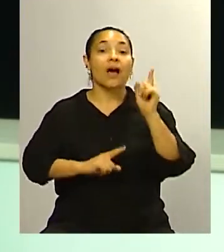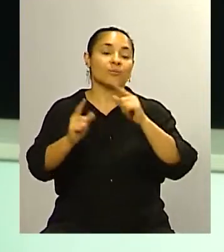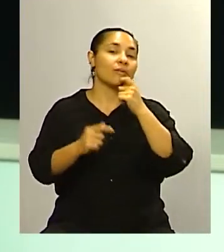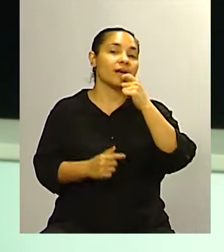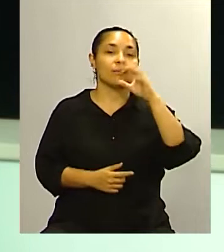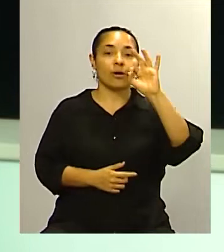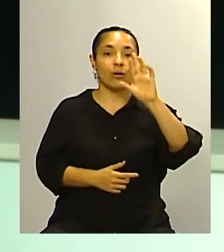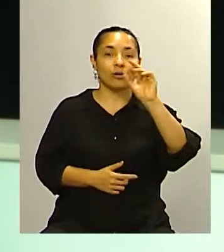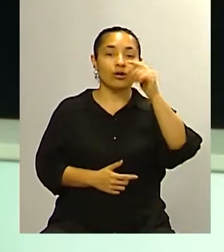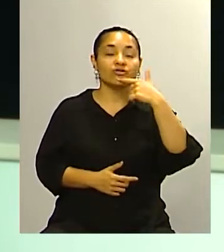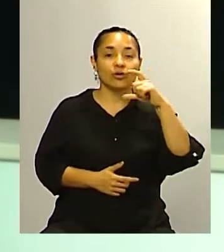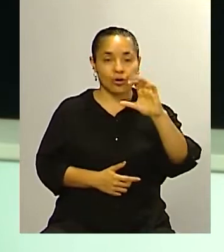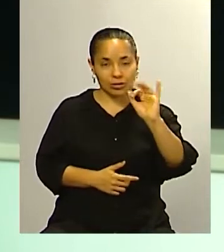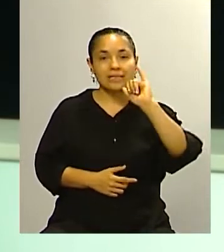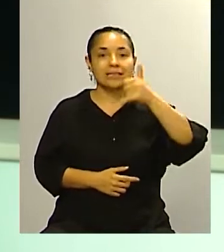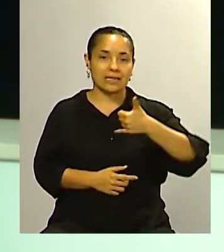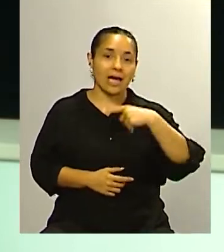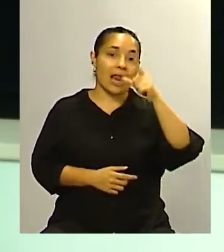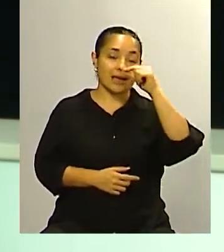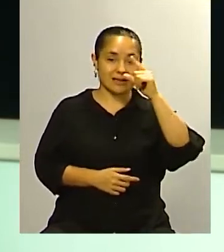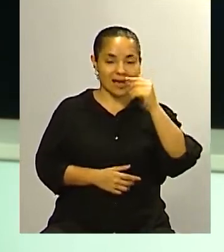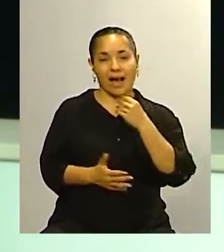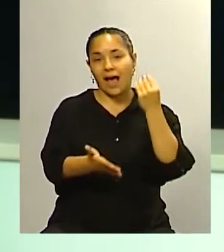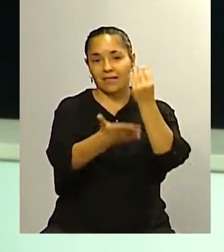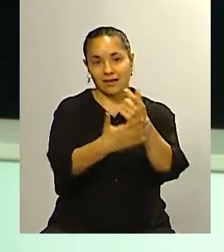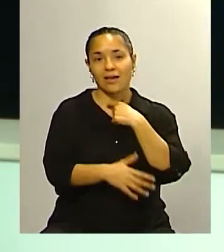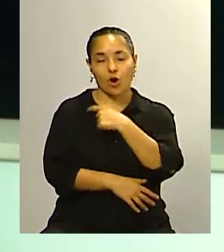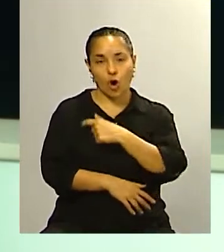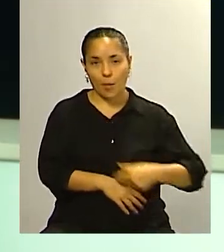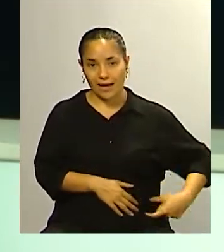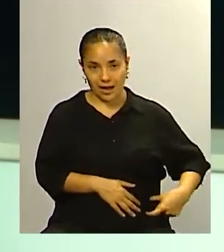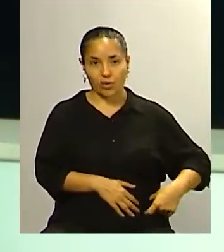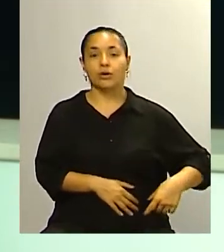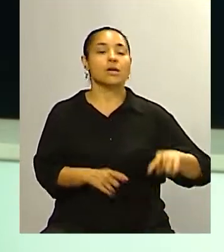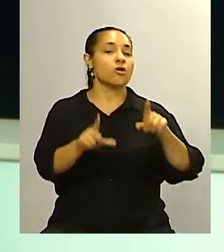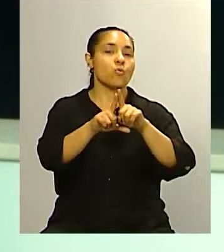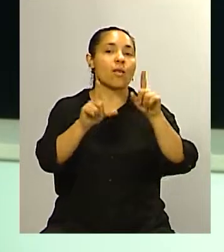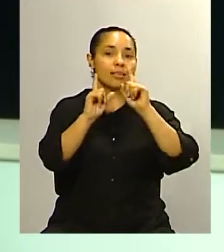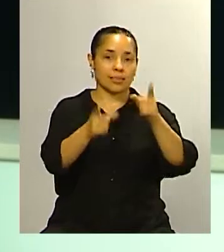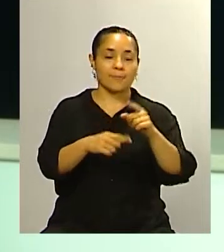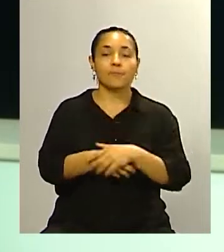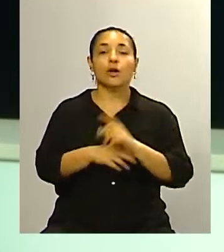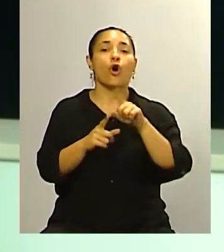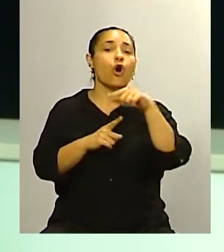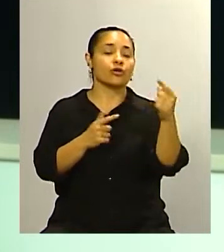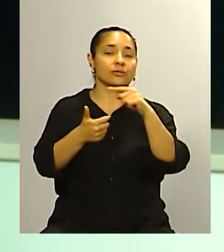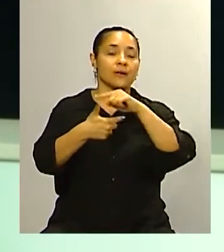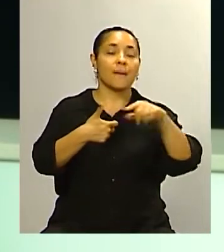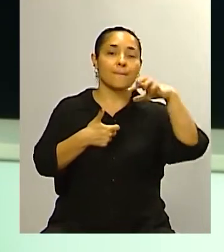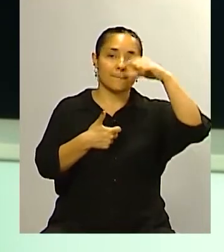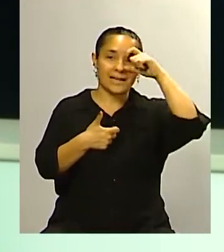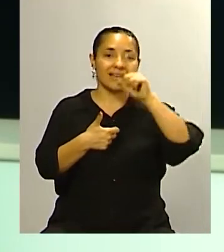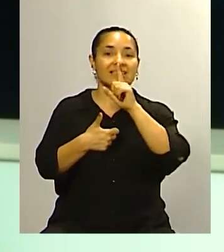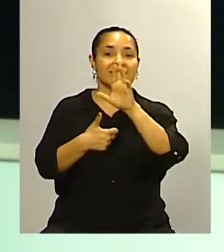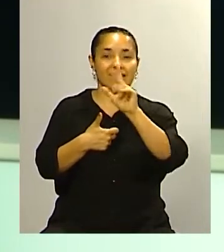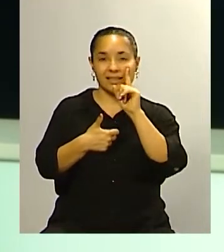ya se lanzó como candidato desde el departamento de las Heras porque quiere ser gobernador lo mismo sucede con otras figuras como Luis Petri que ya